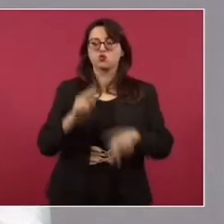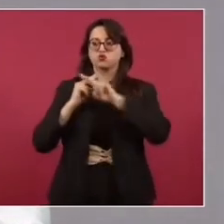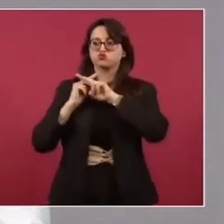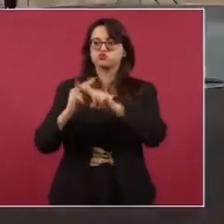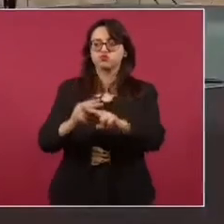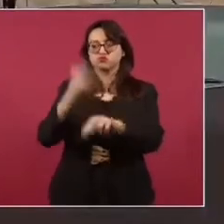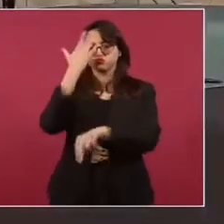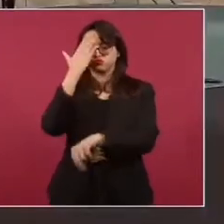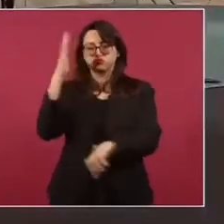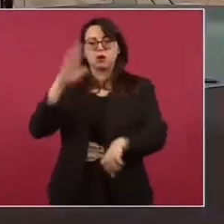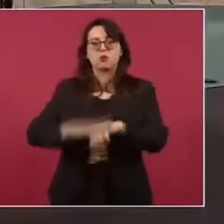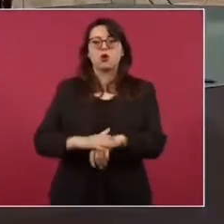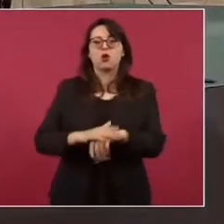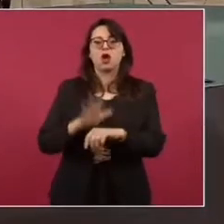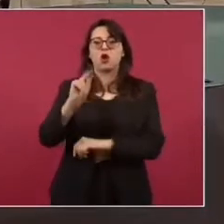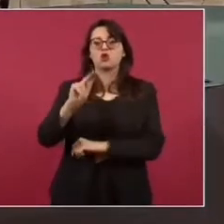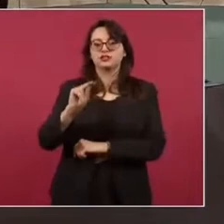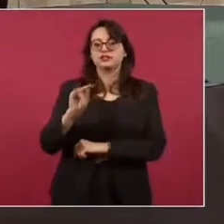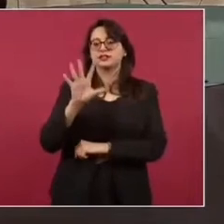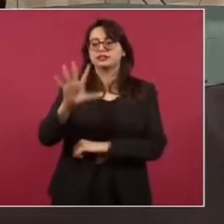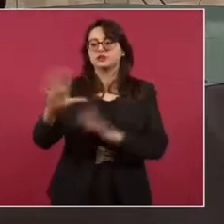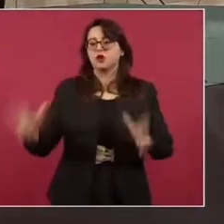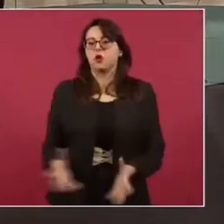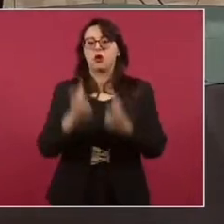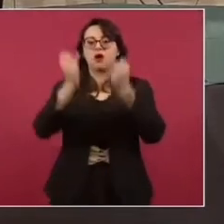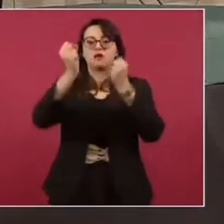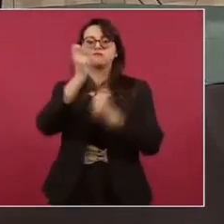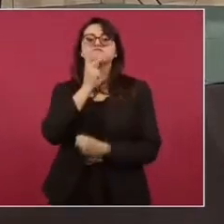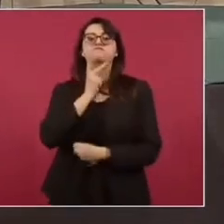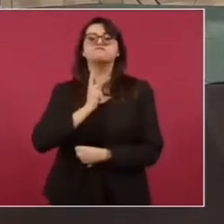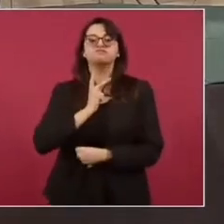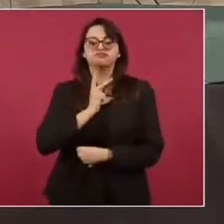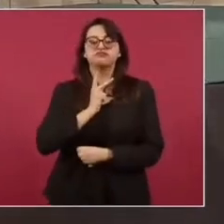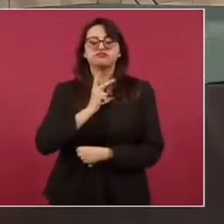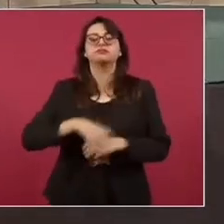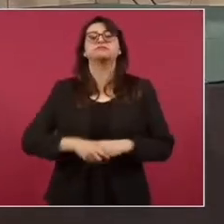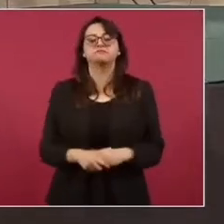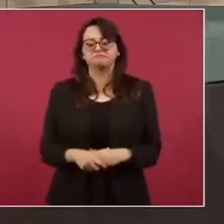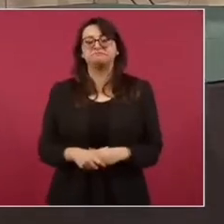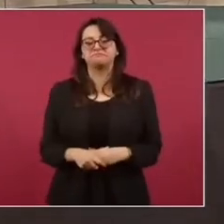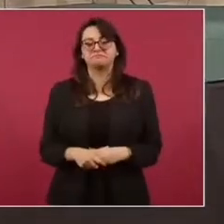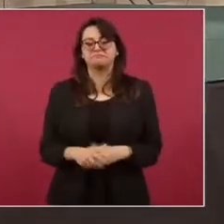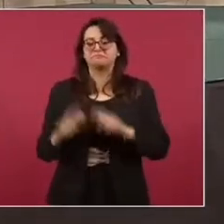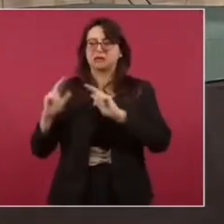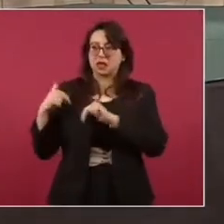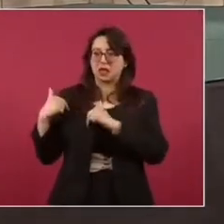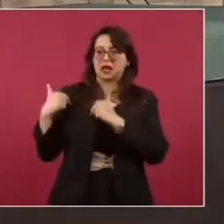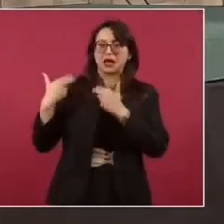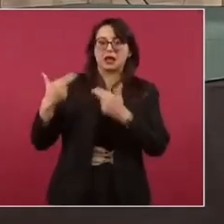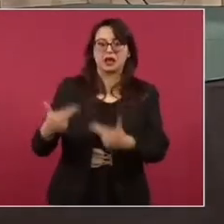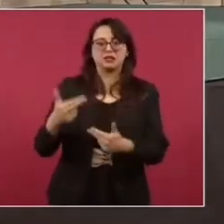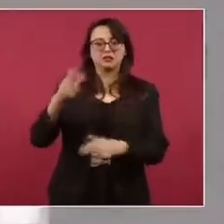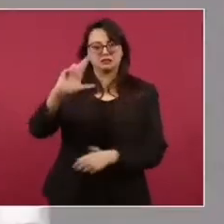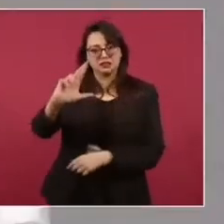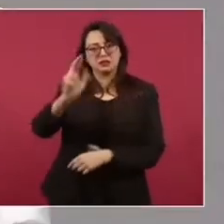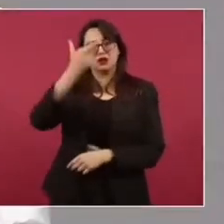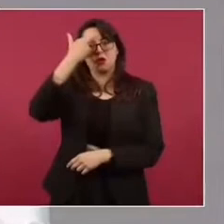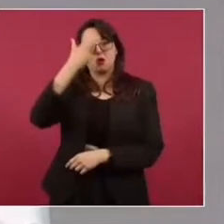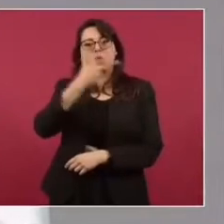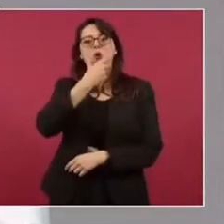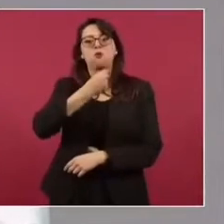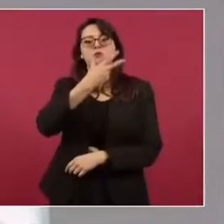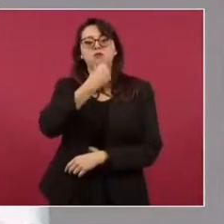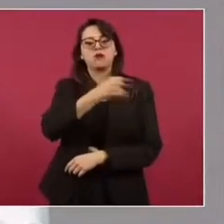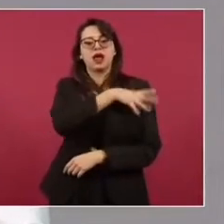años de la expropiación petrolera podemos decir que el legado que nos dejó el general Cárdenas